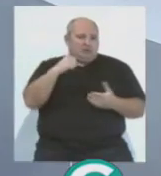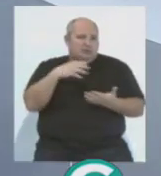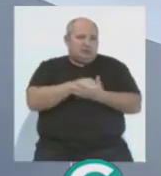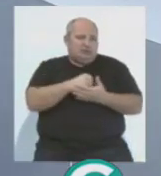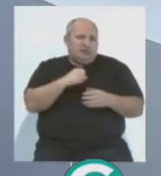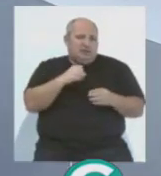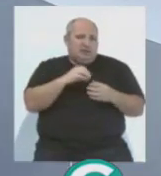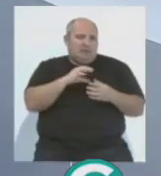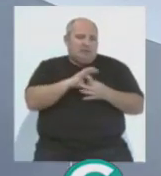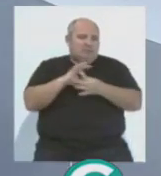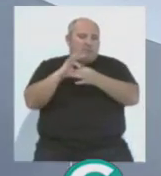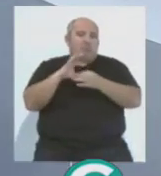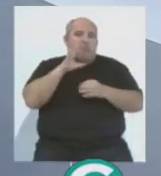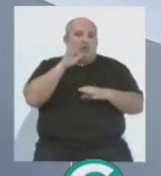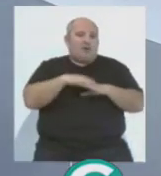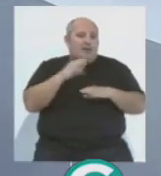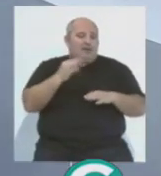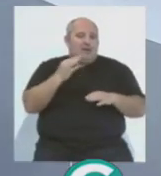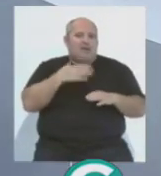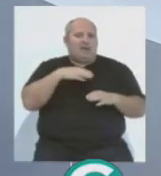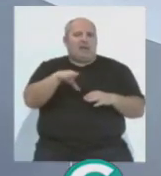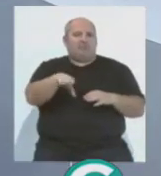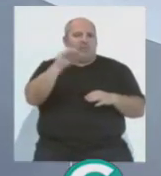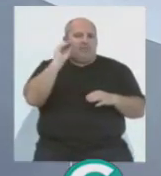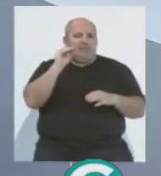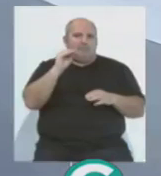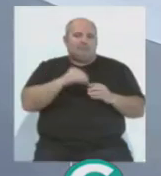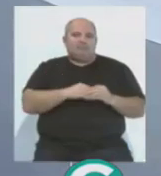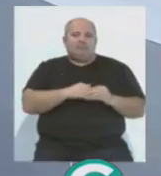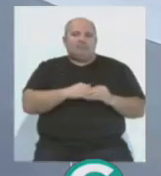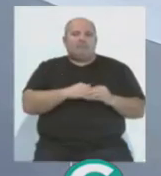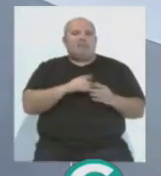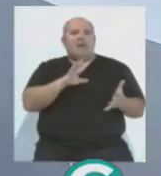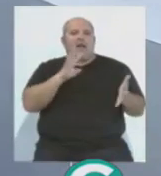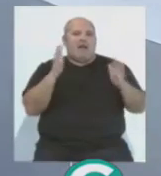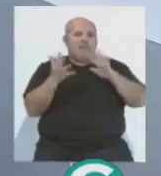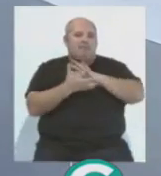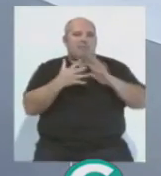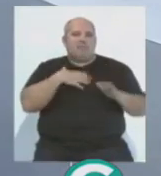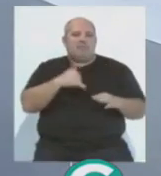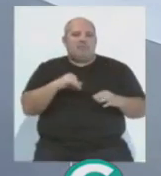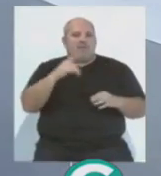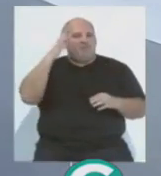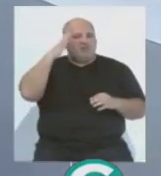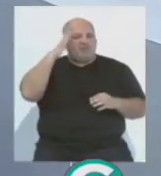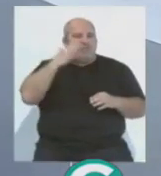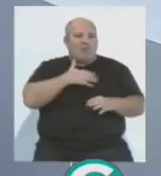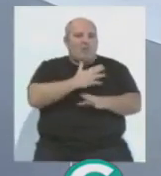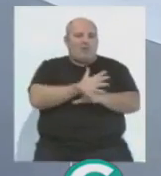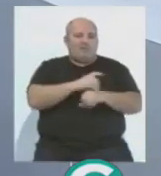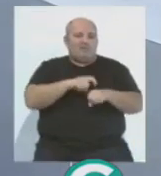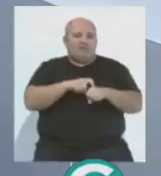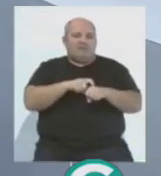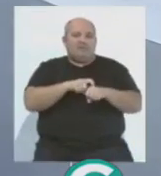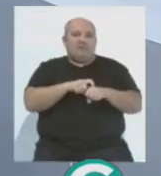equipo filial porque han entendido y han cambiado posiblemente una filosofía de juego que es la que